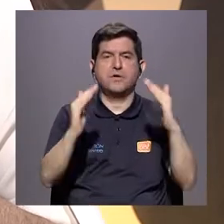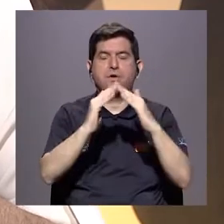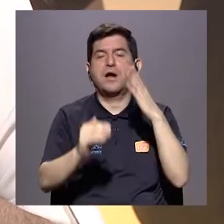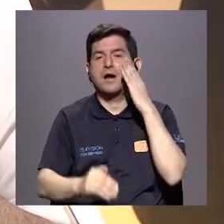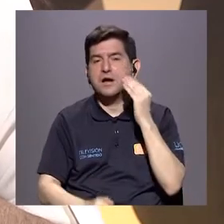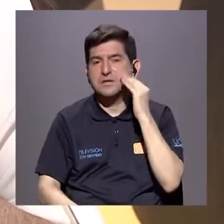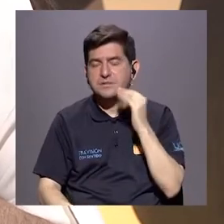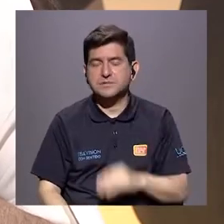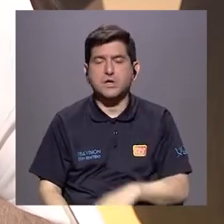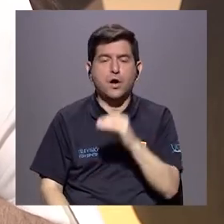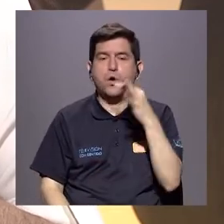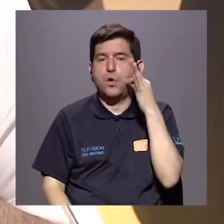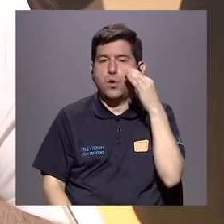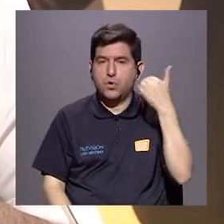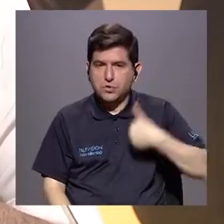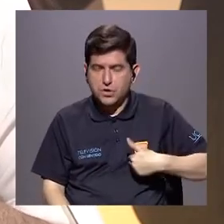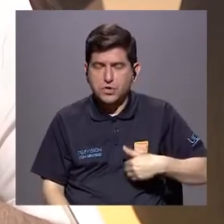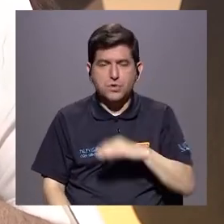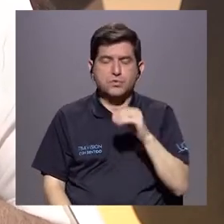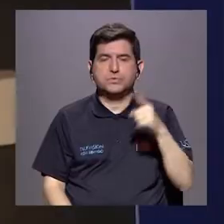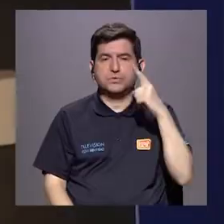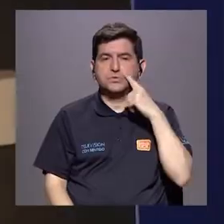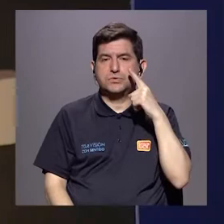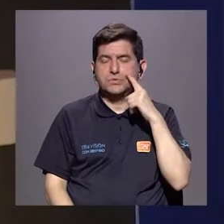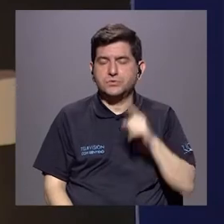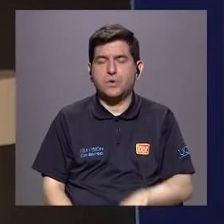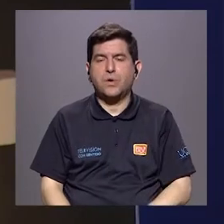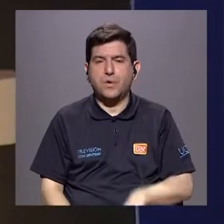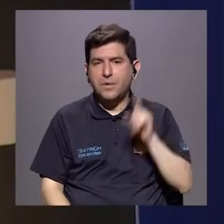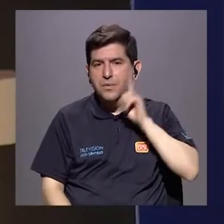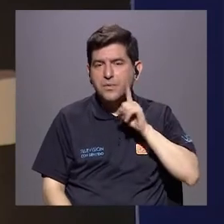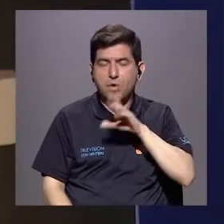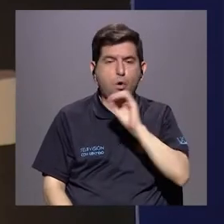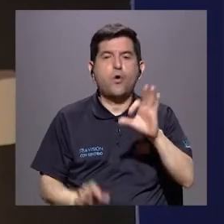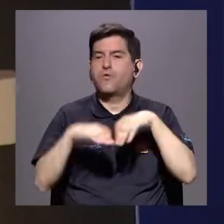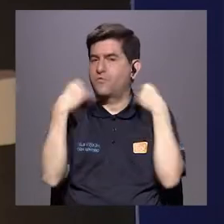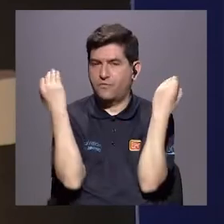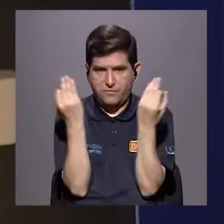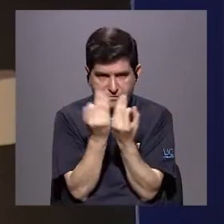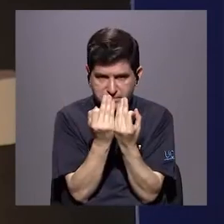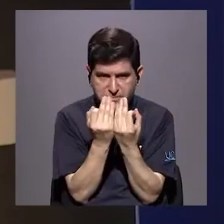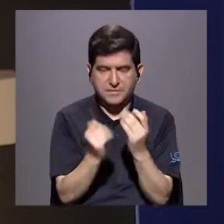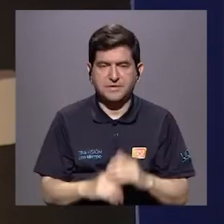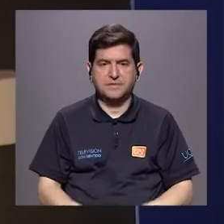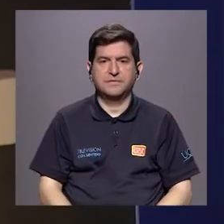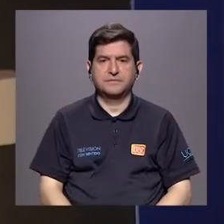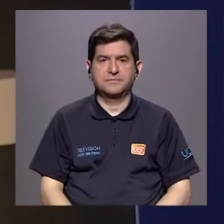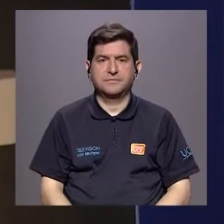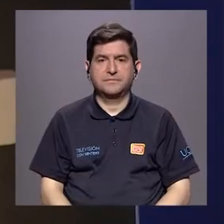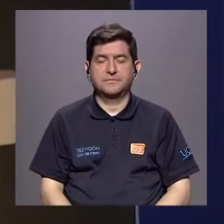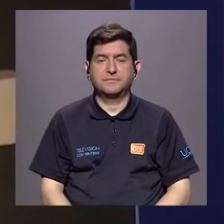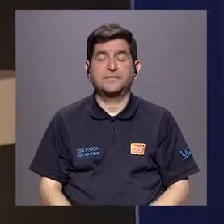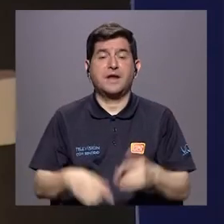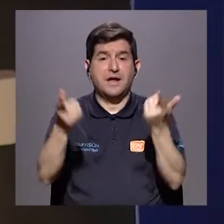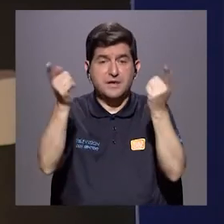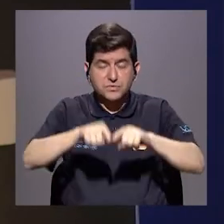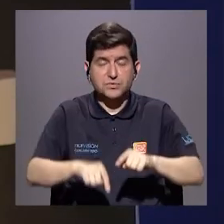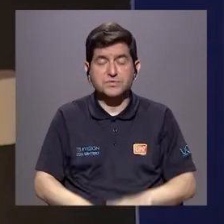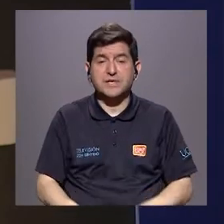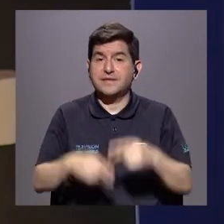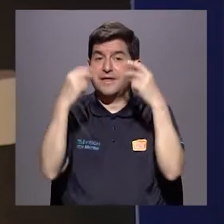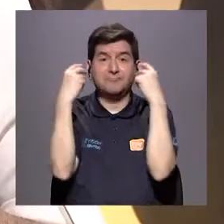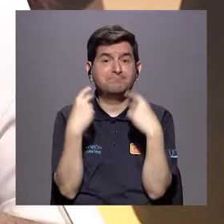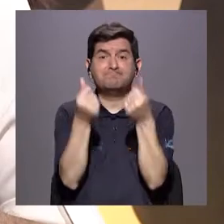de los abuelos, de los tíos, de los padrastros. la casa de algún familiar. De algún familiar y ocurre en